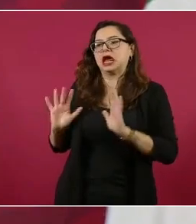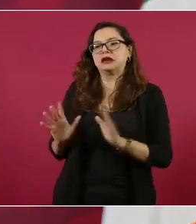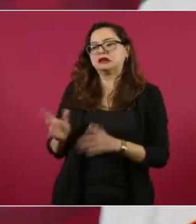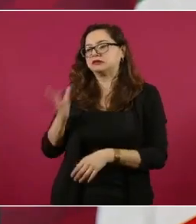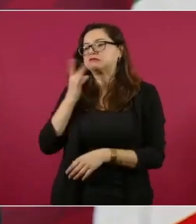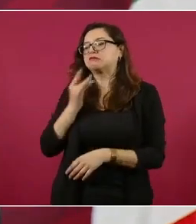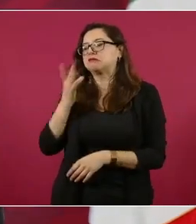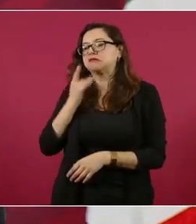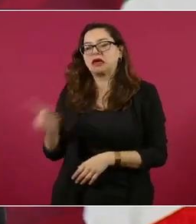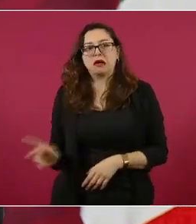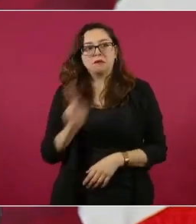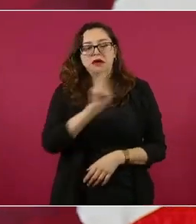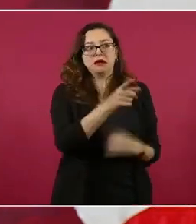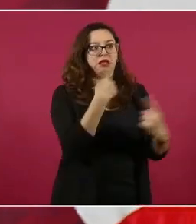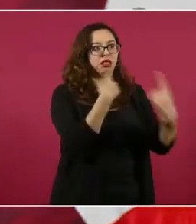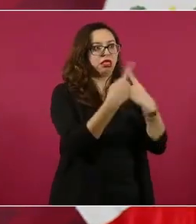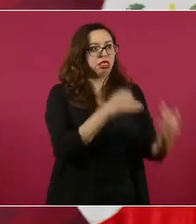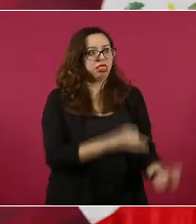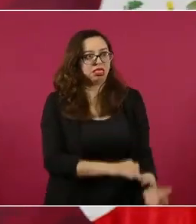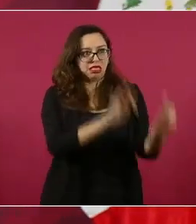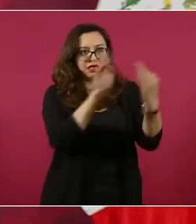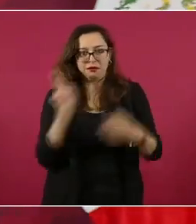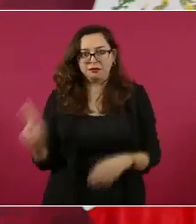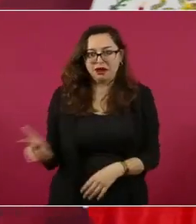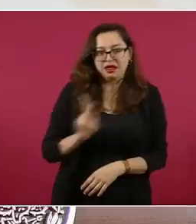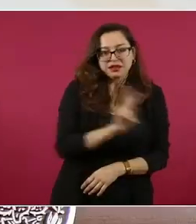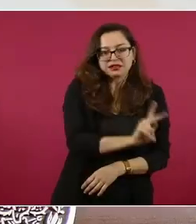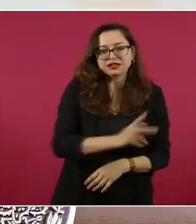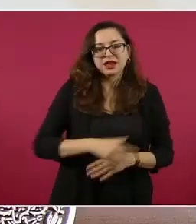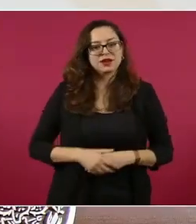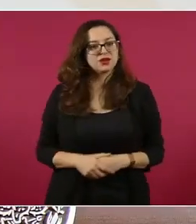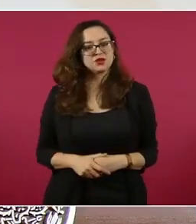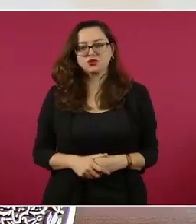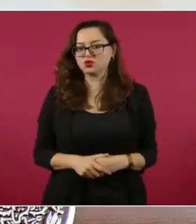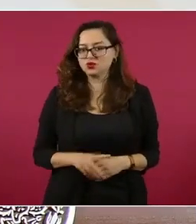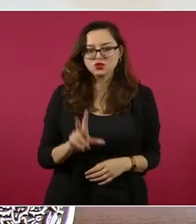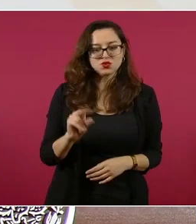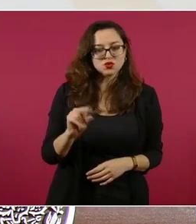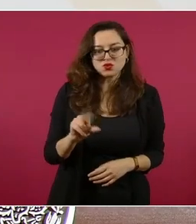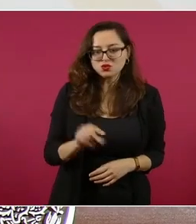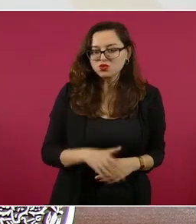está, acaba de pasar, el mole de cadera.